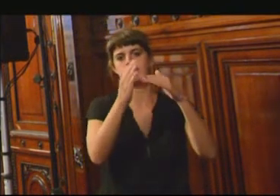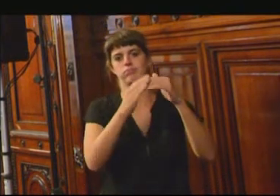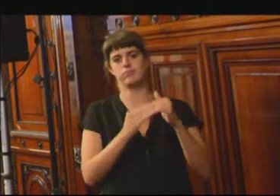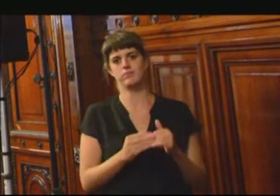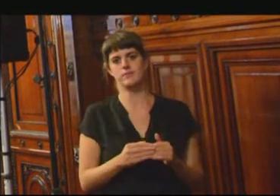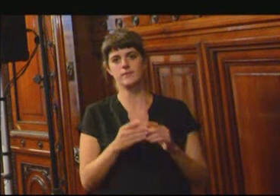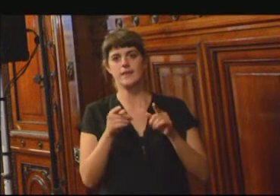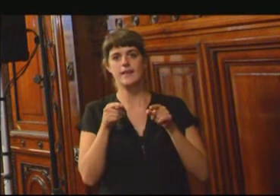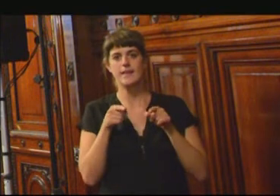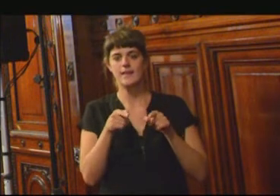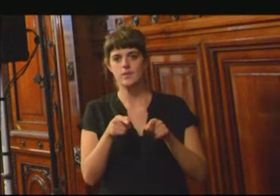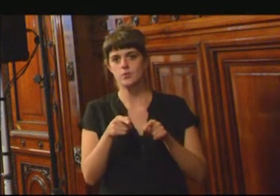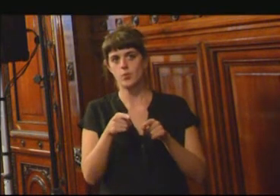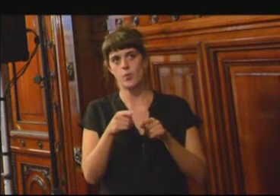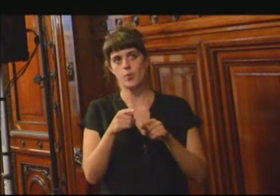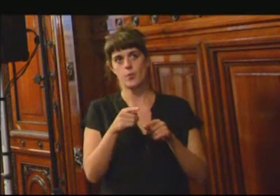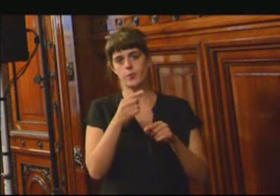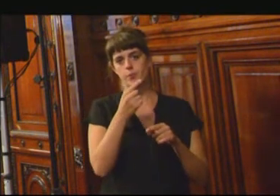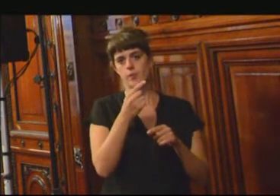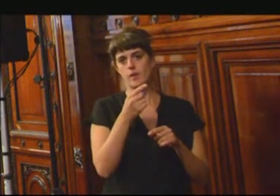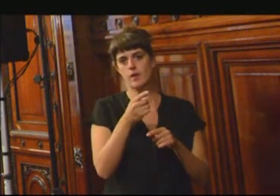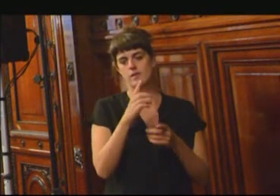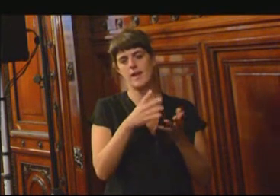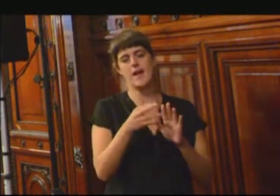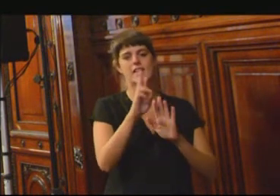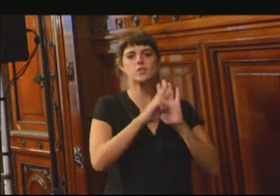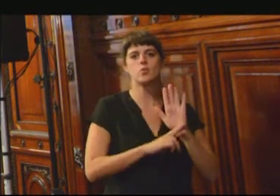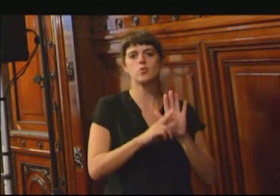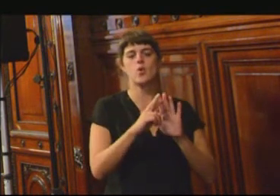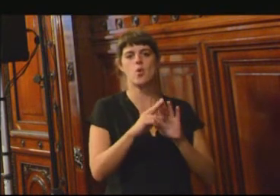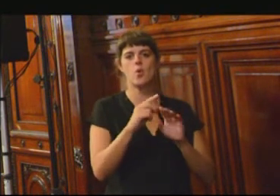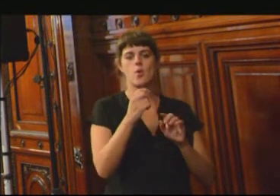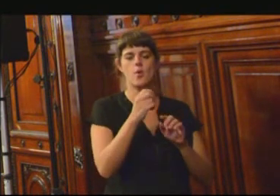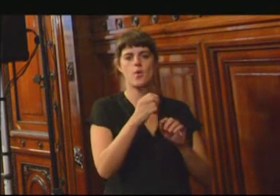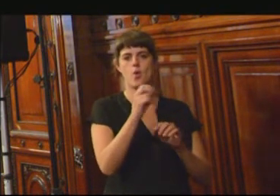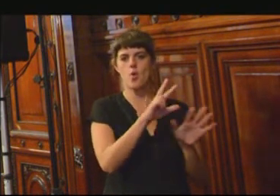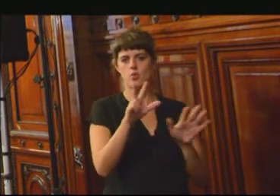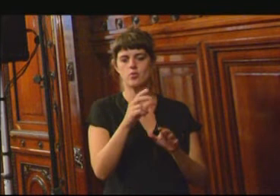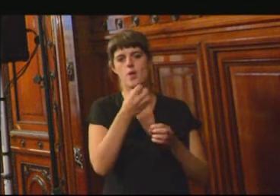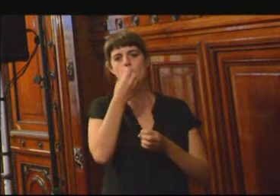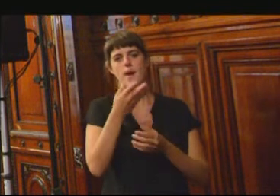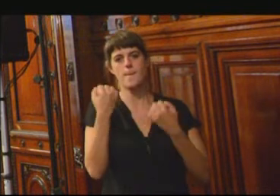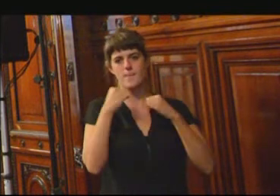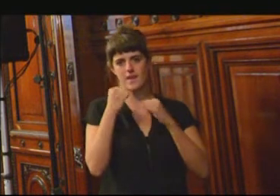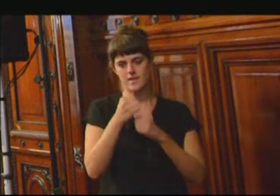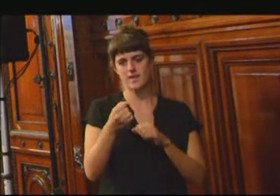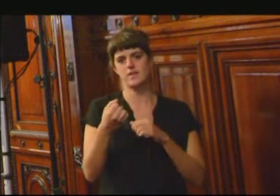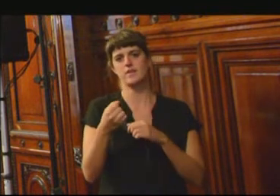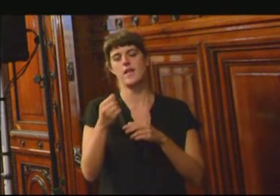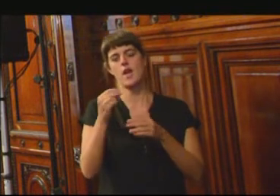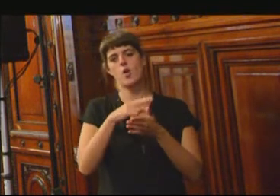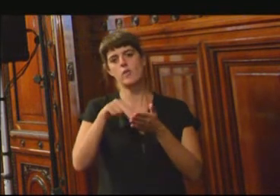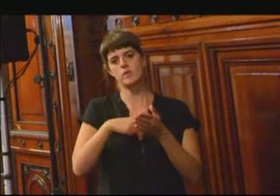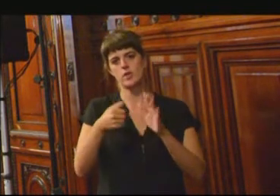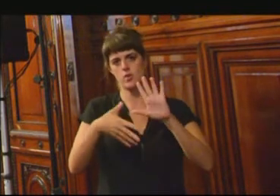1.08. de buenas prácticas de la Comisión Interamericana. La posibilidad ahora